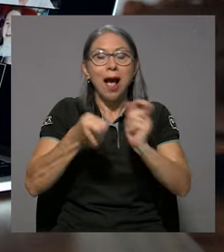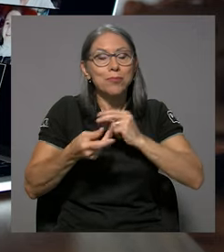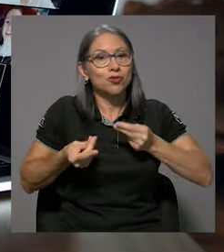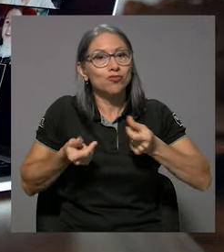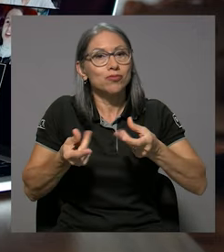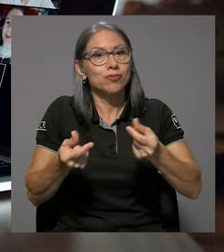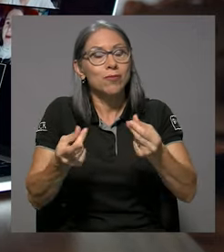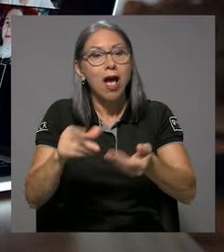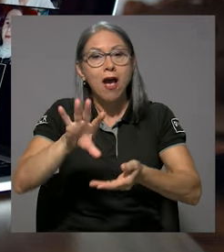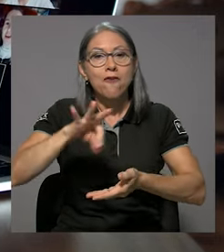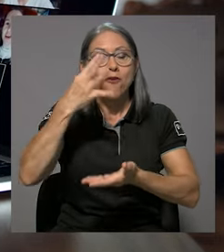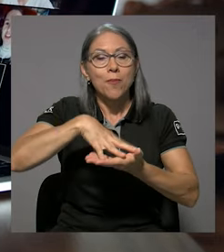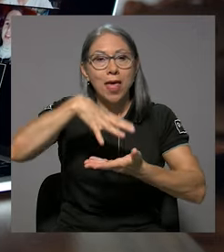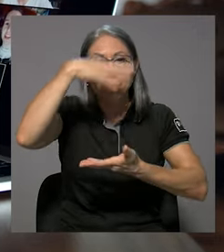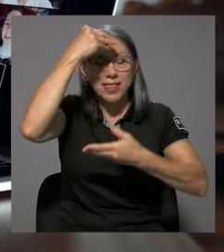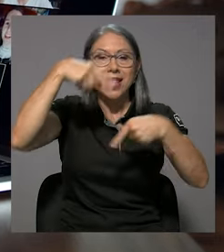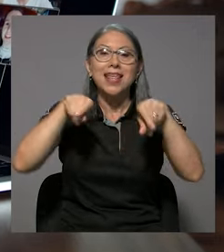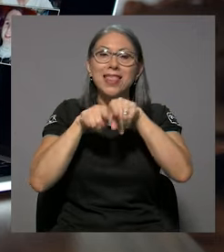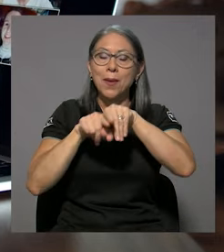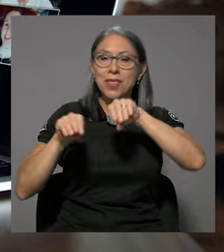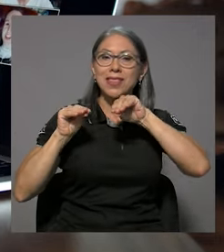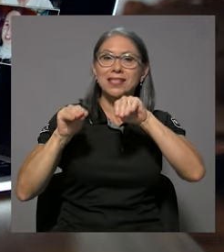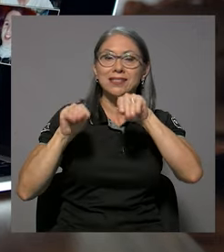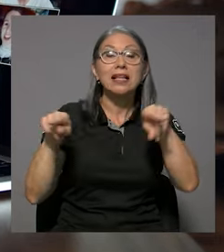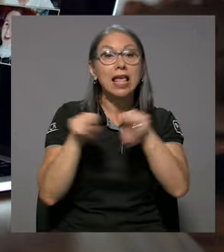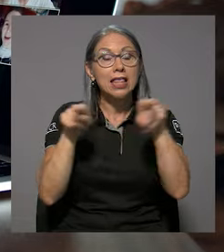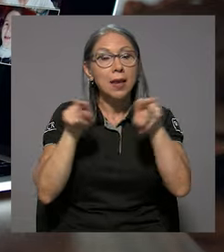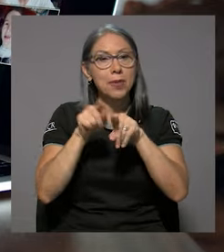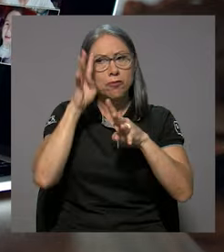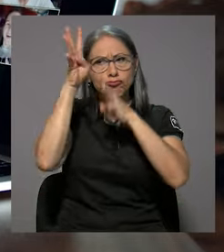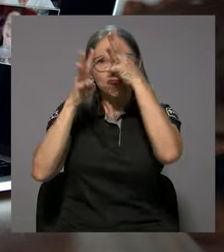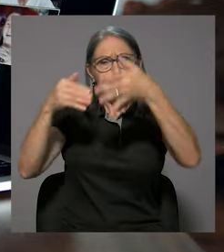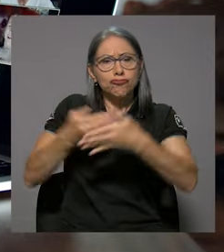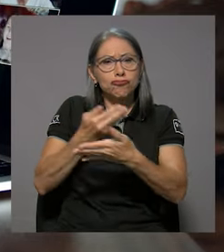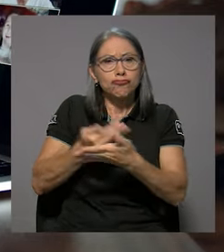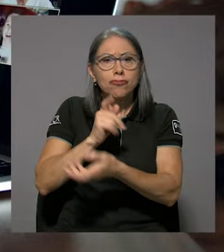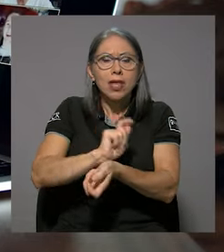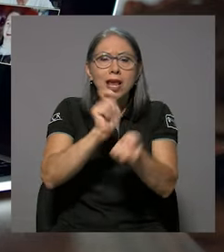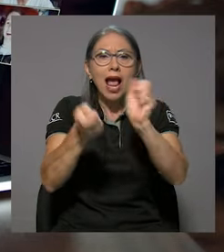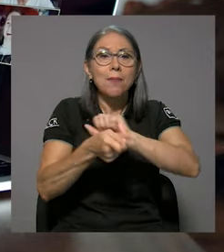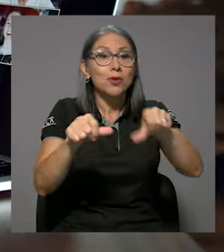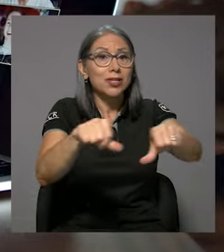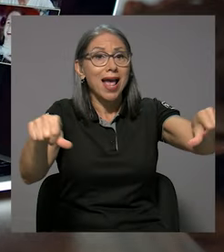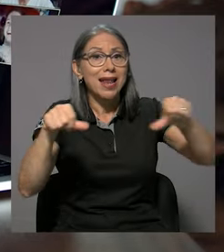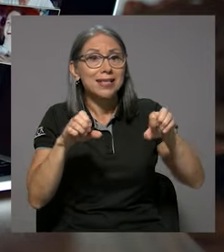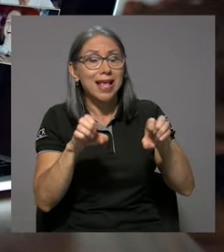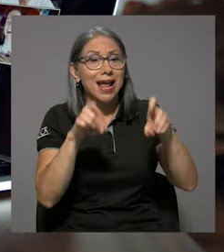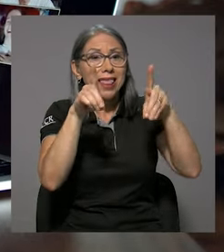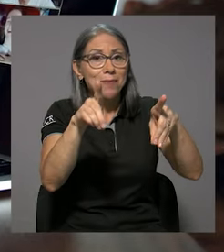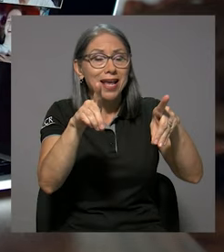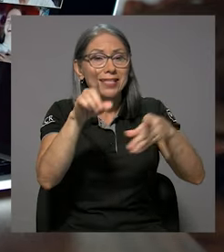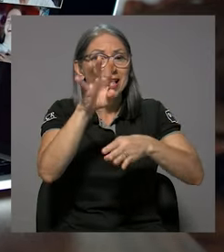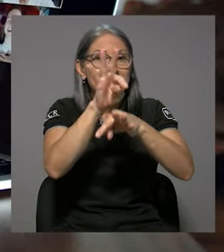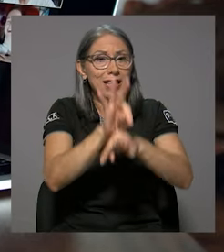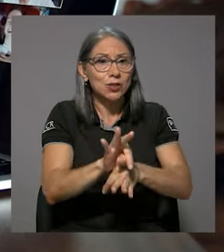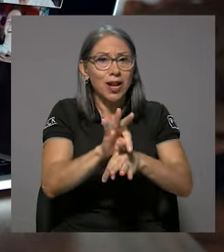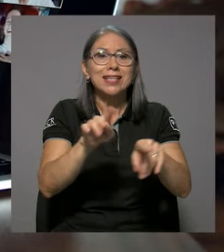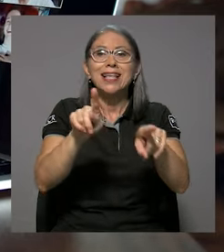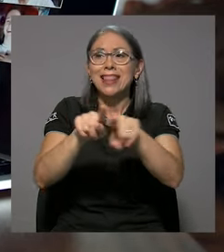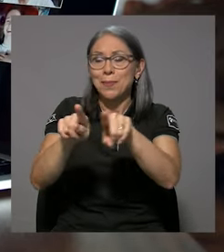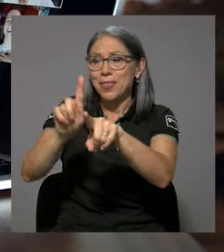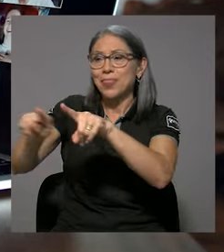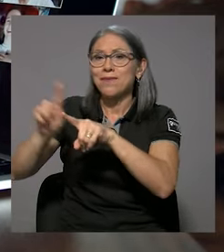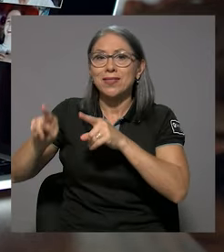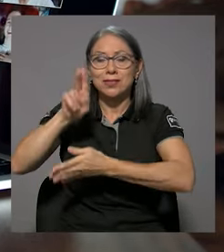nuestra manera de aprender y de enseñar, así como innovaciones y cambios en las disciplinas académicas tradicionales y en las